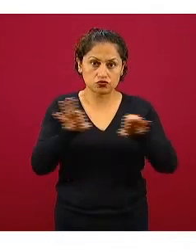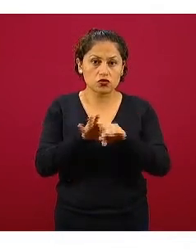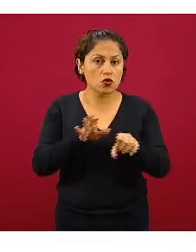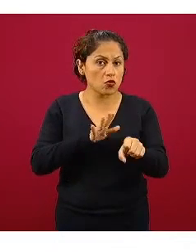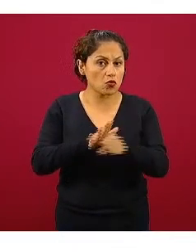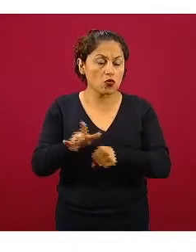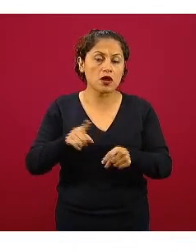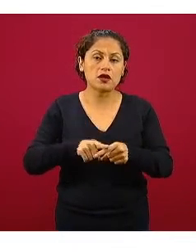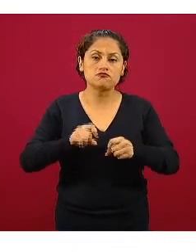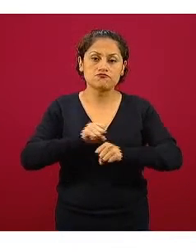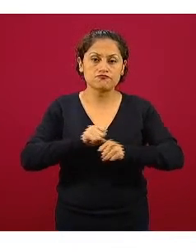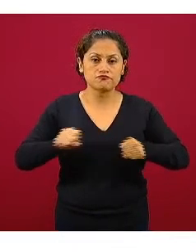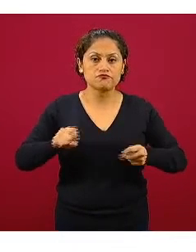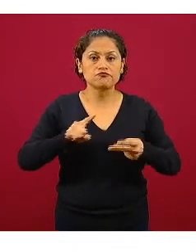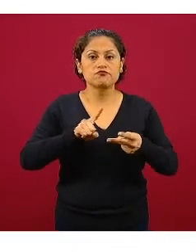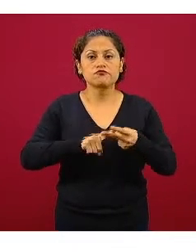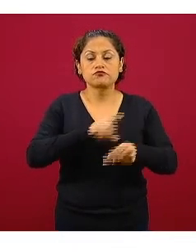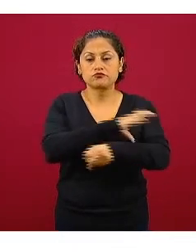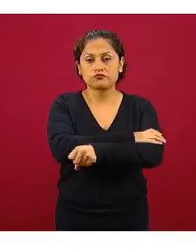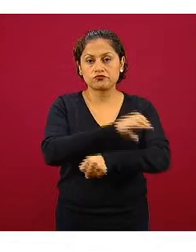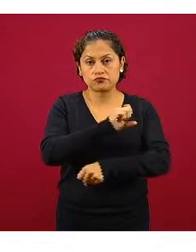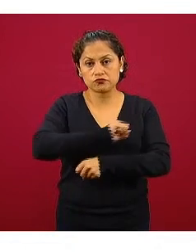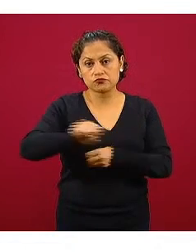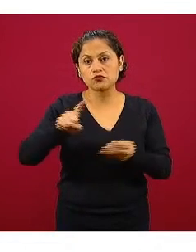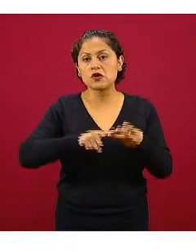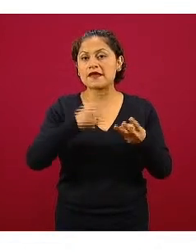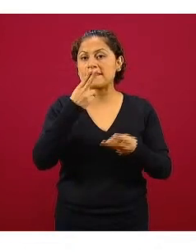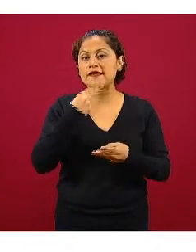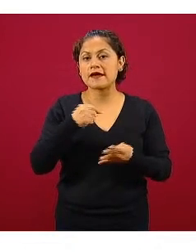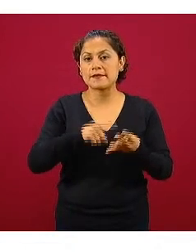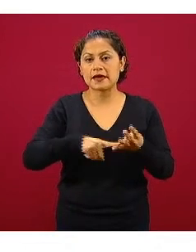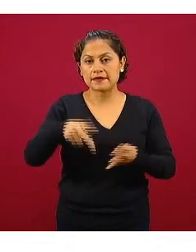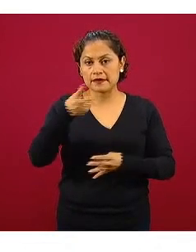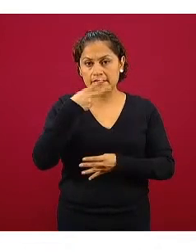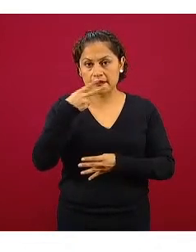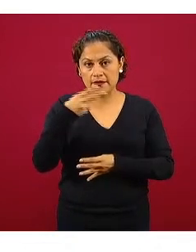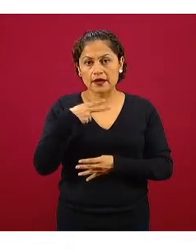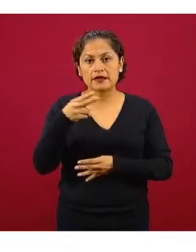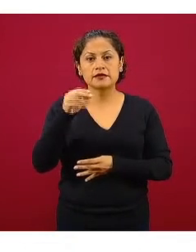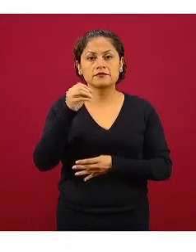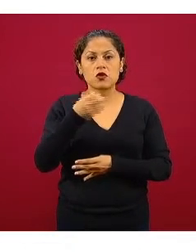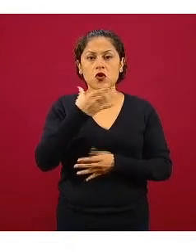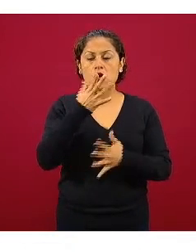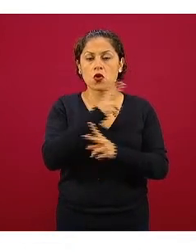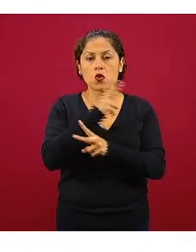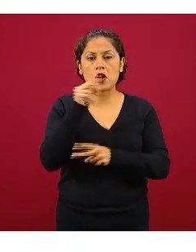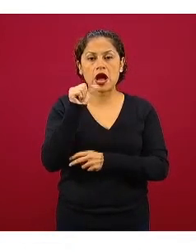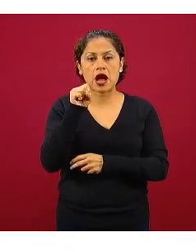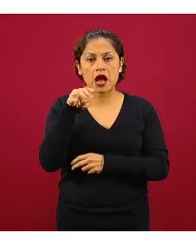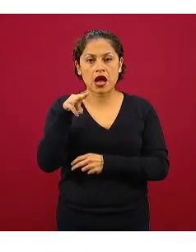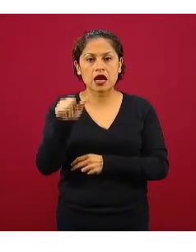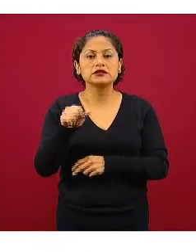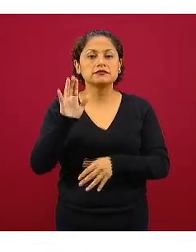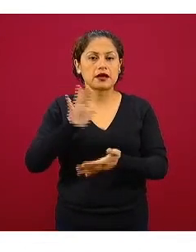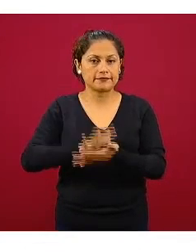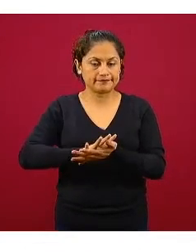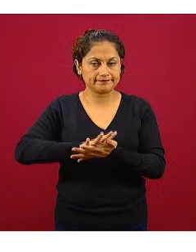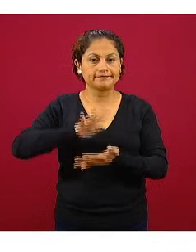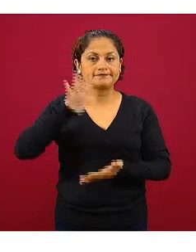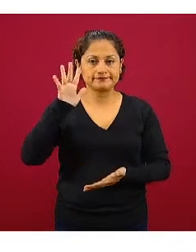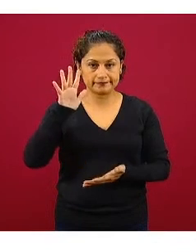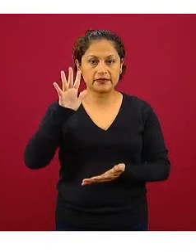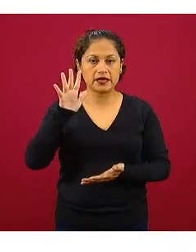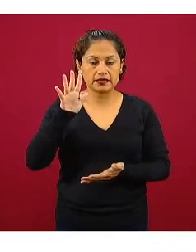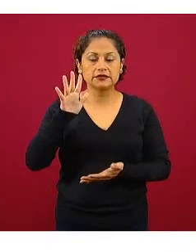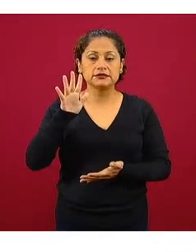hipertensión diabetes tabaquismo asma aparece con mayor frecuencia que en los casos en general o los casos